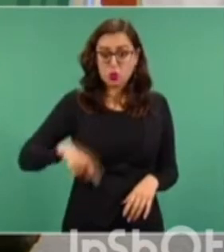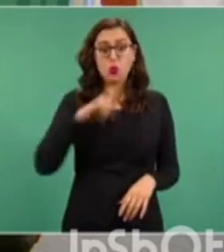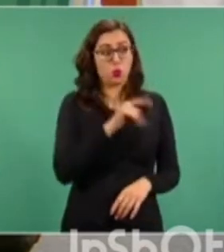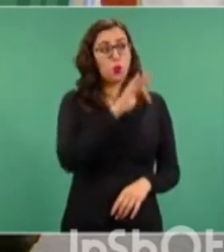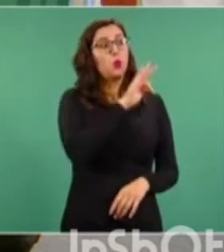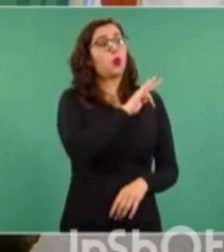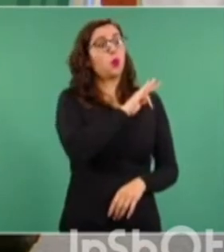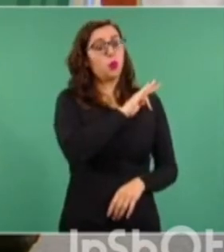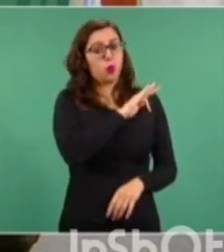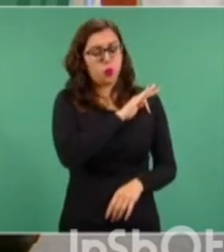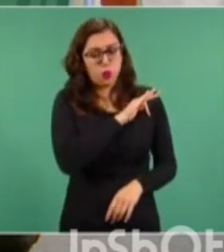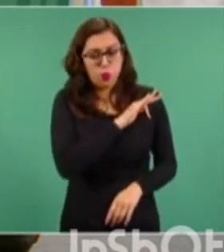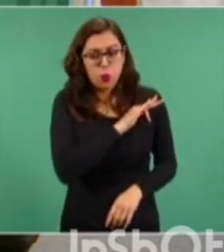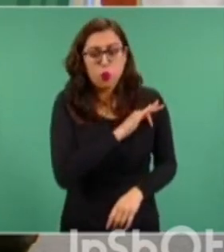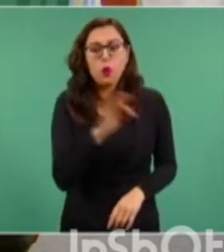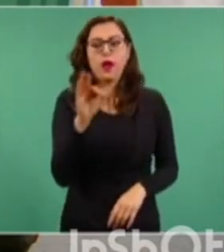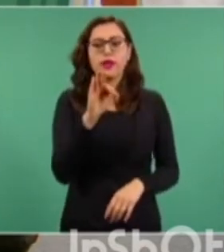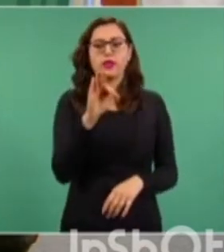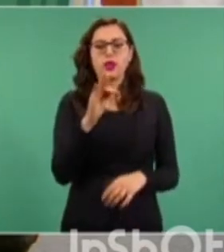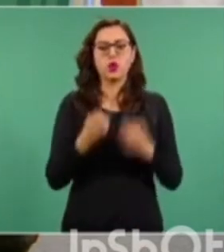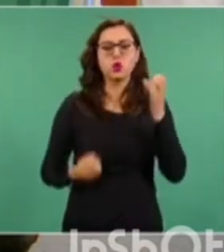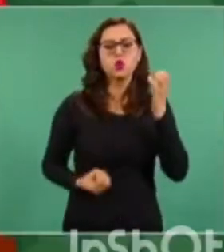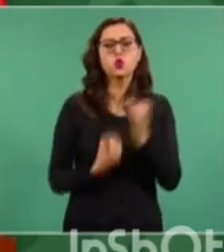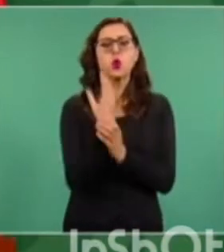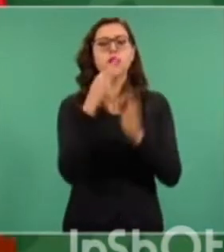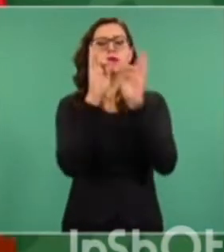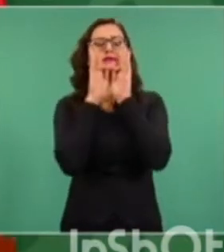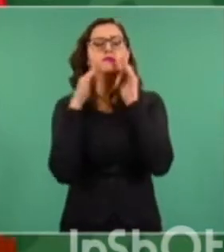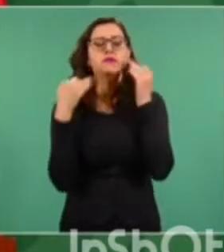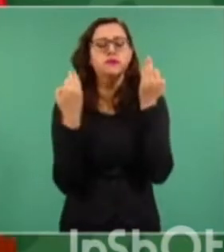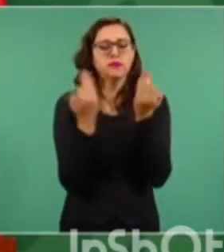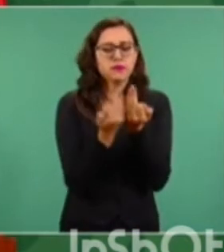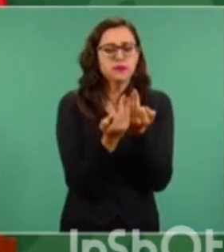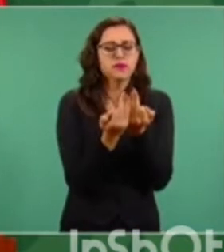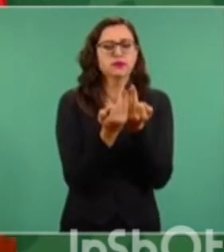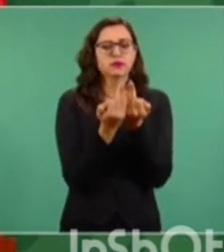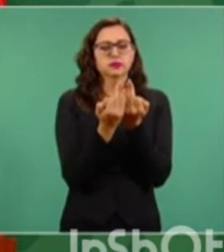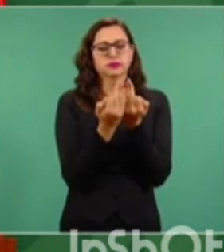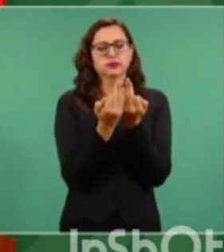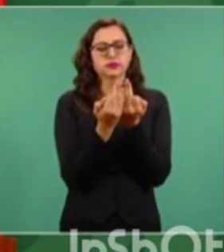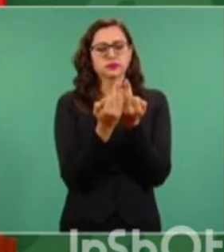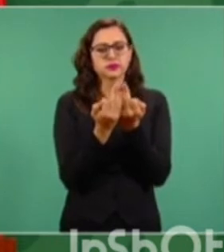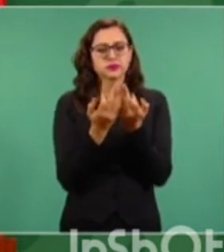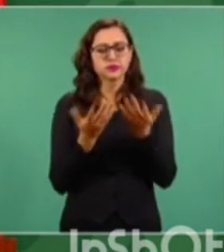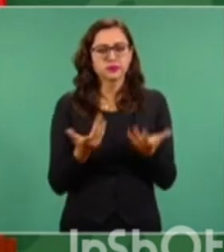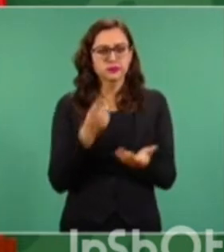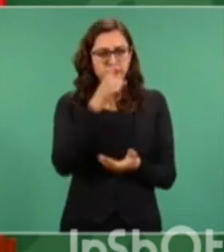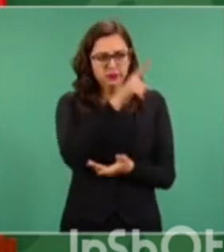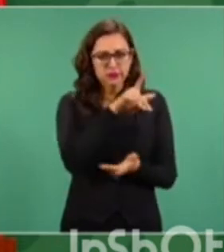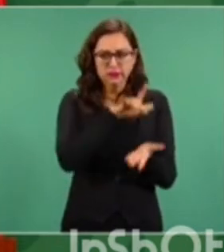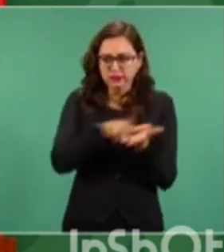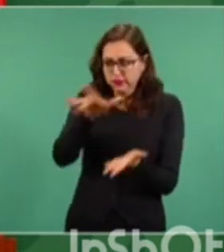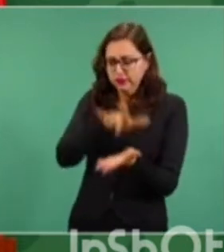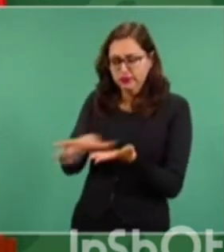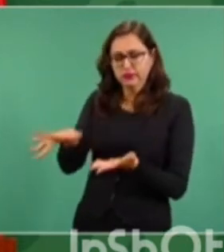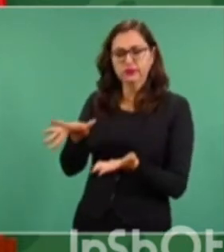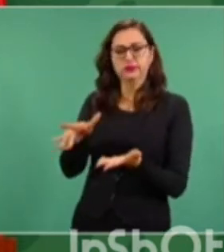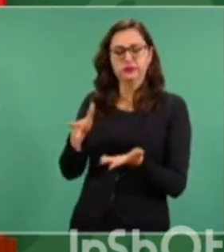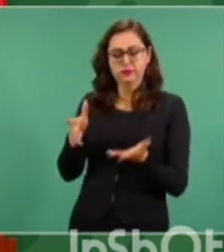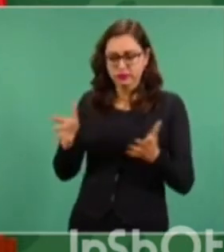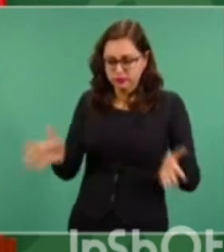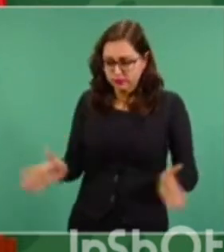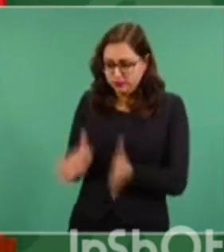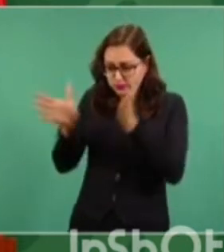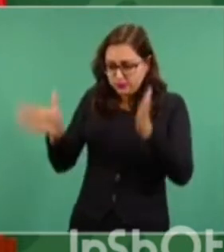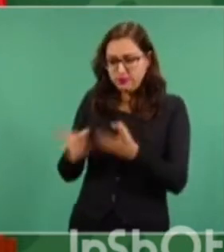un nuevo cauce a la ayuda, aumente y den un nuevo cauce a la ayuda oficial a México. Y para eso